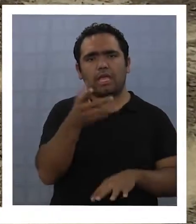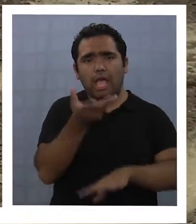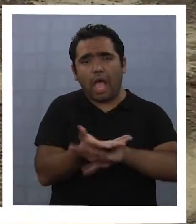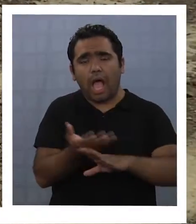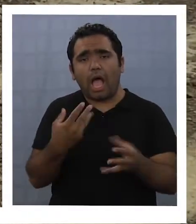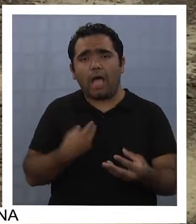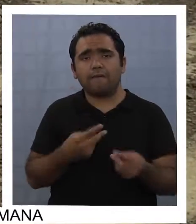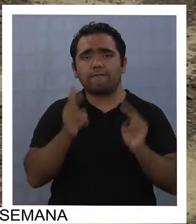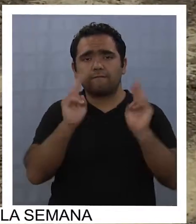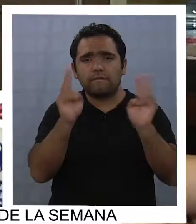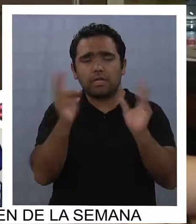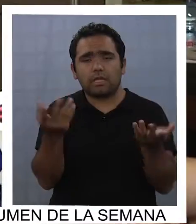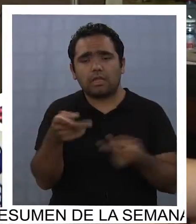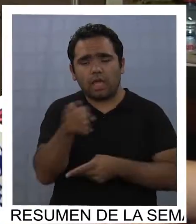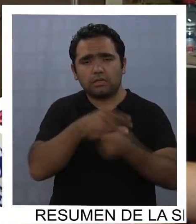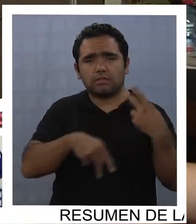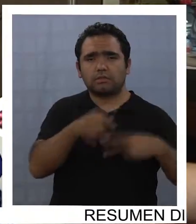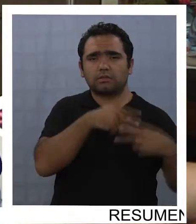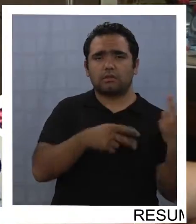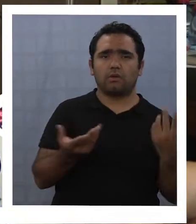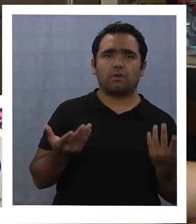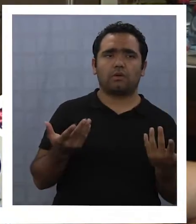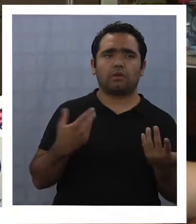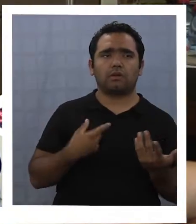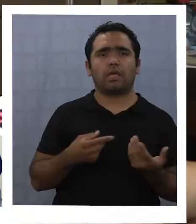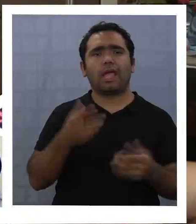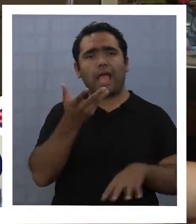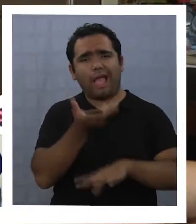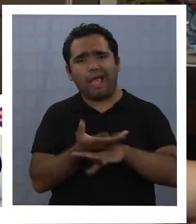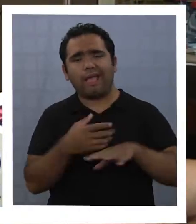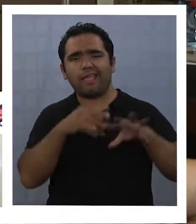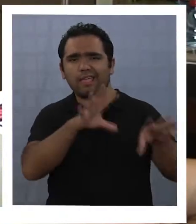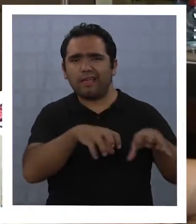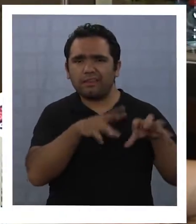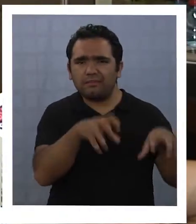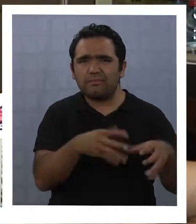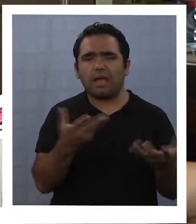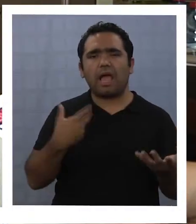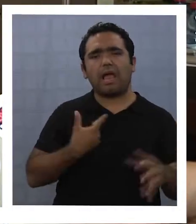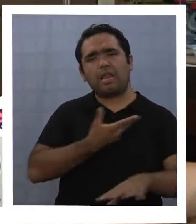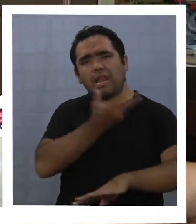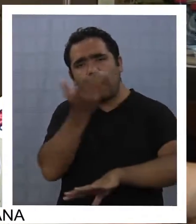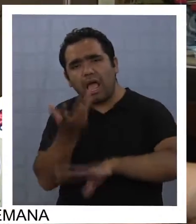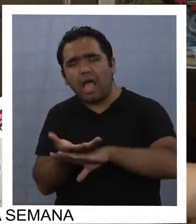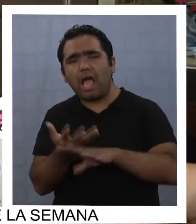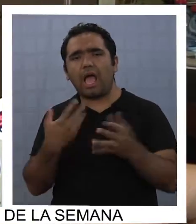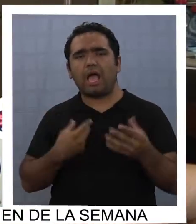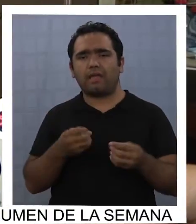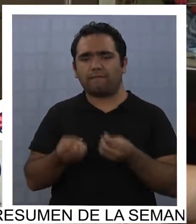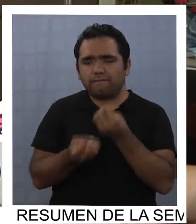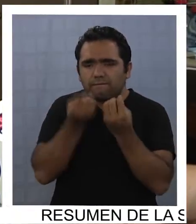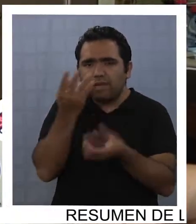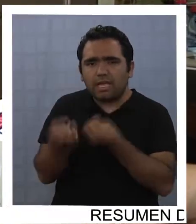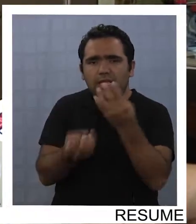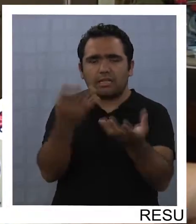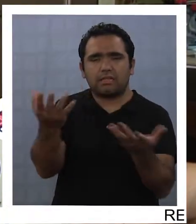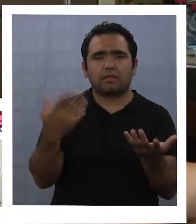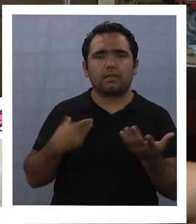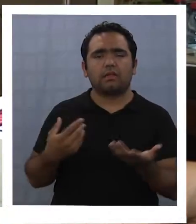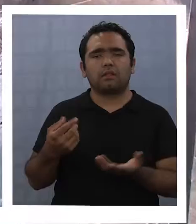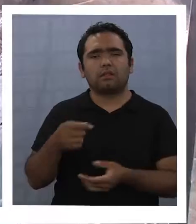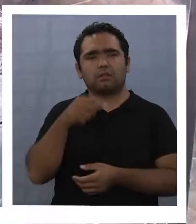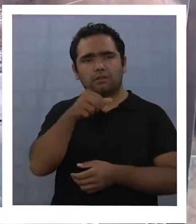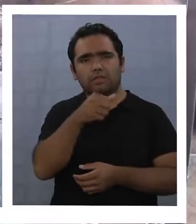vegetal, animal, desde insectos, microbios, lo que tú quieras, en un desierto que tú